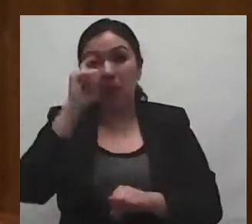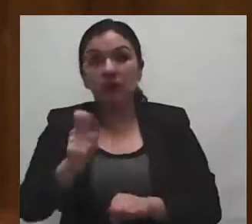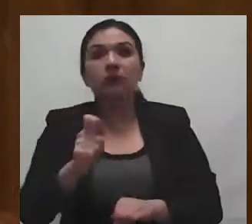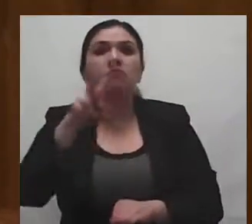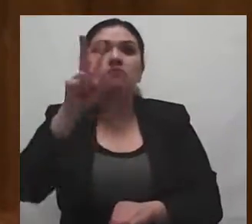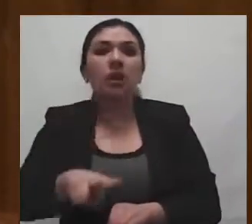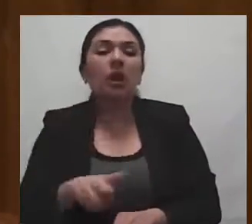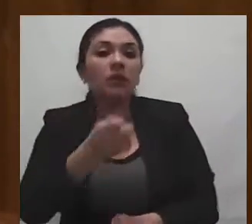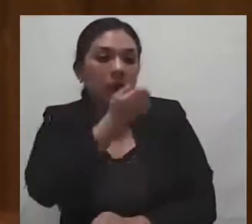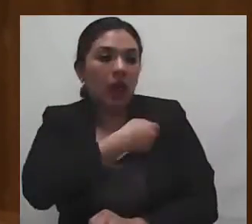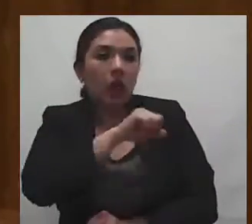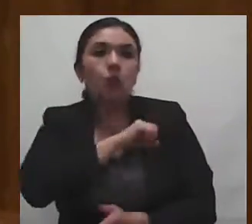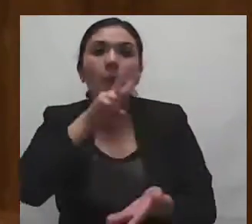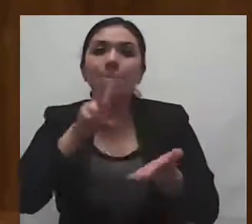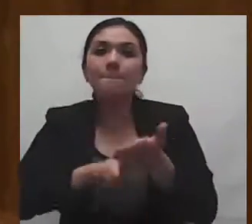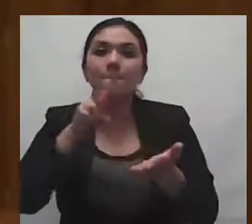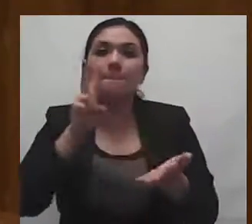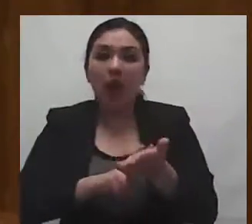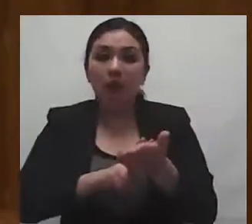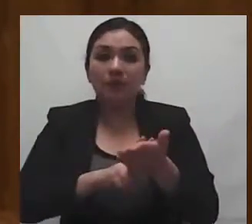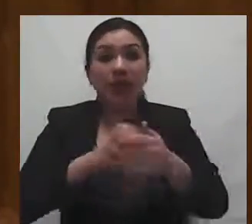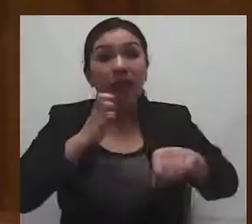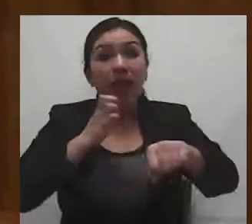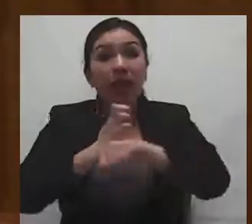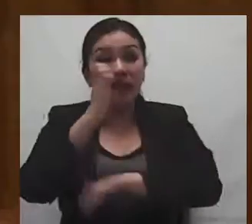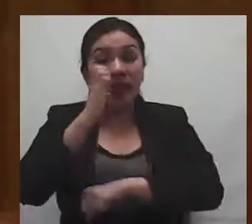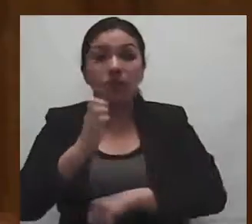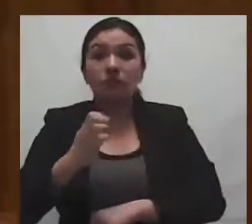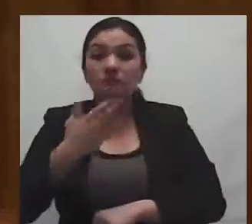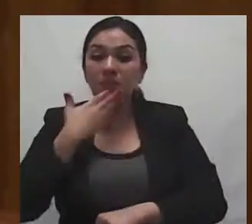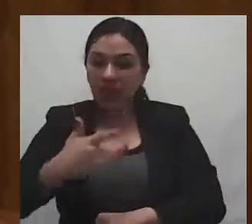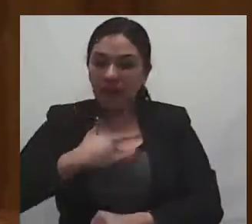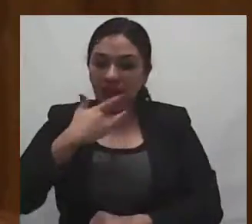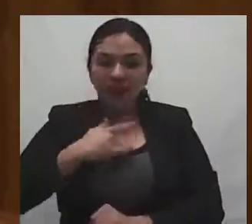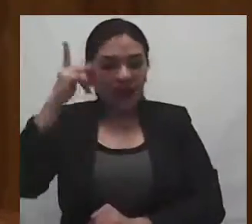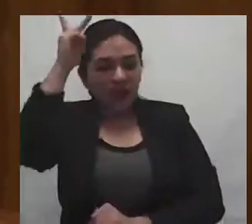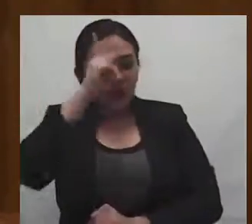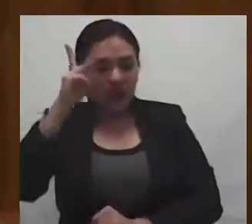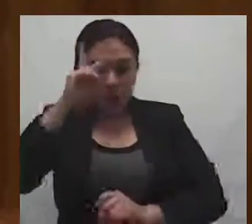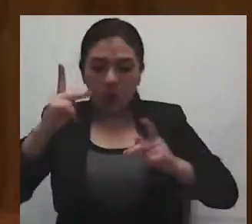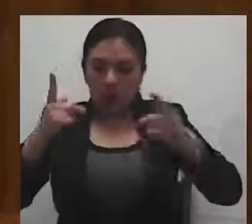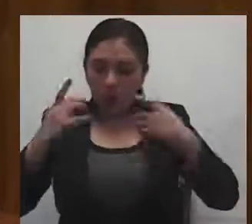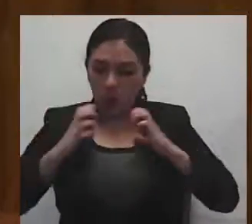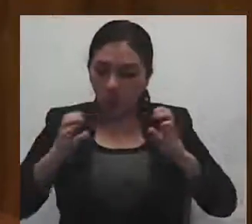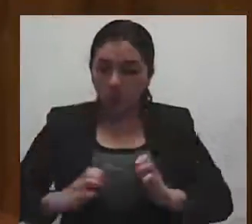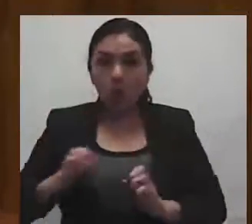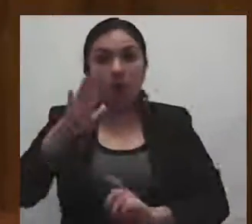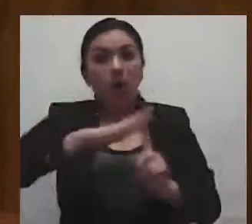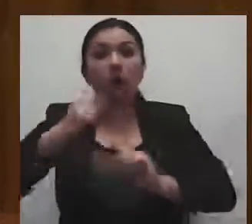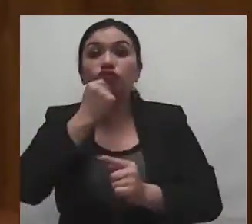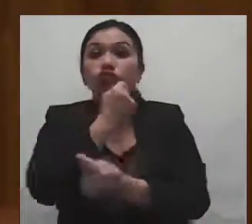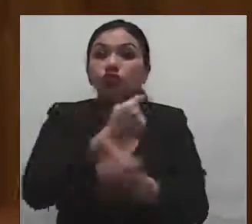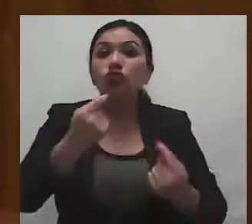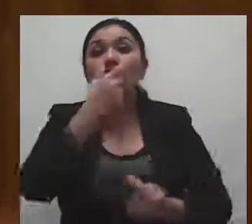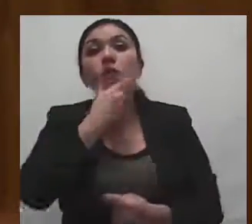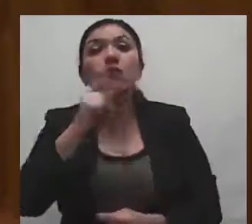tiene la salud. El estado del bienestar físico, psicológico y social de las niñas y los niños,